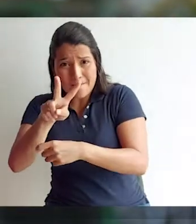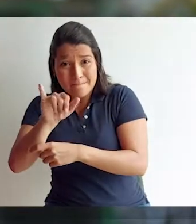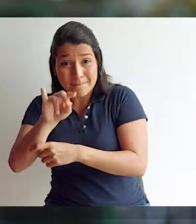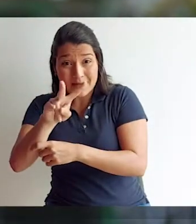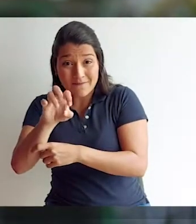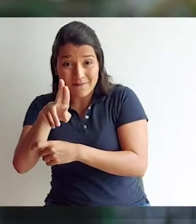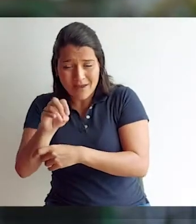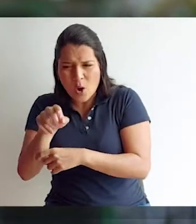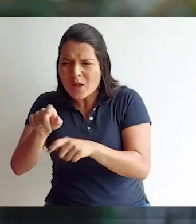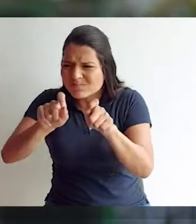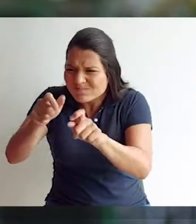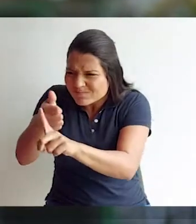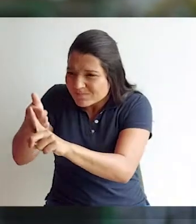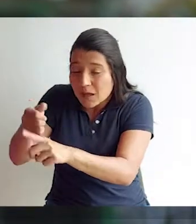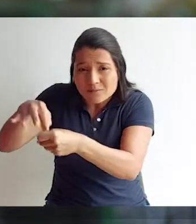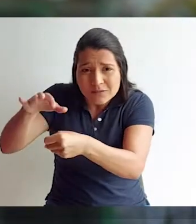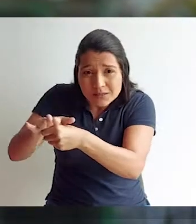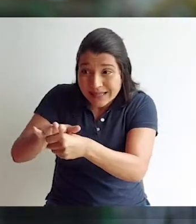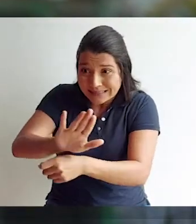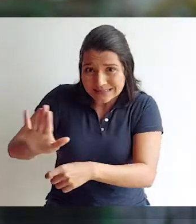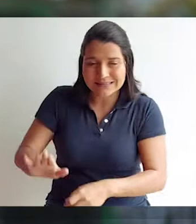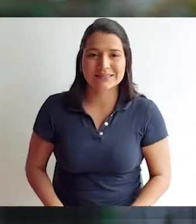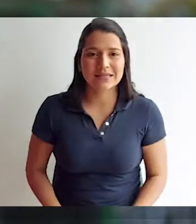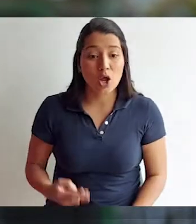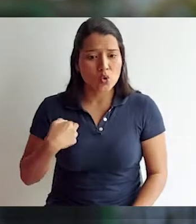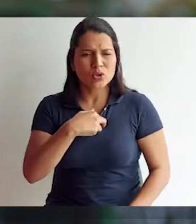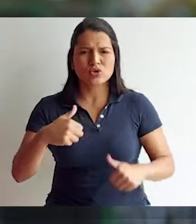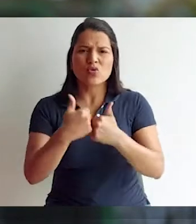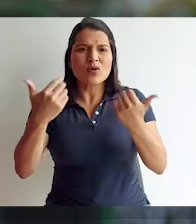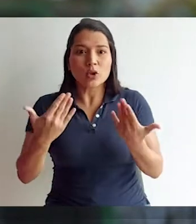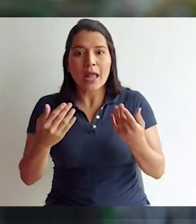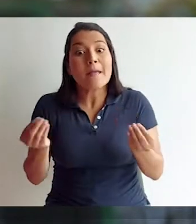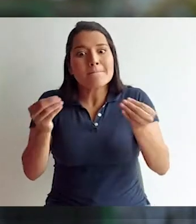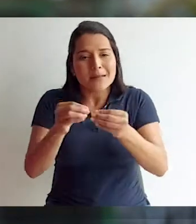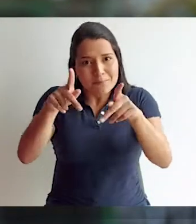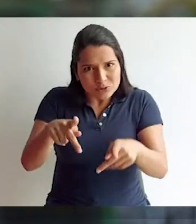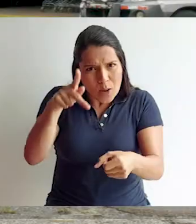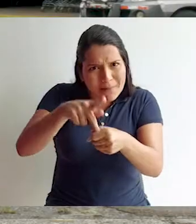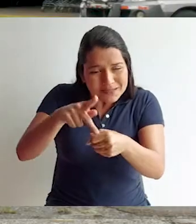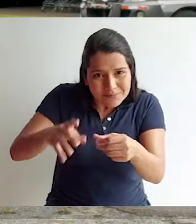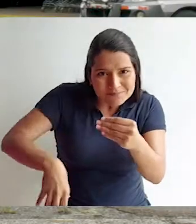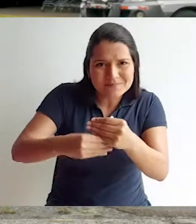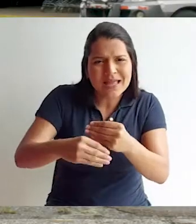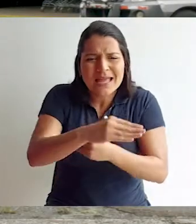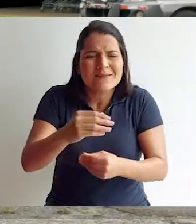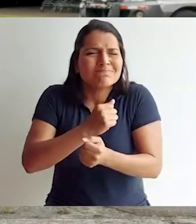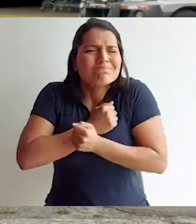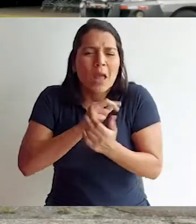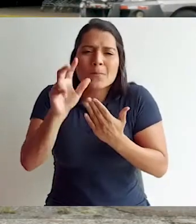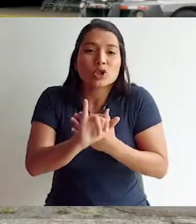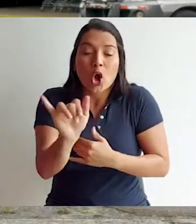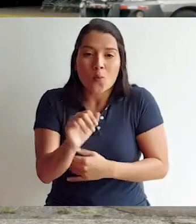nos vemos con un vivero donde le enseñamos a la gente a reproducir sus propias semillas. El reto es